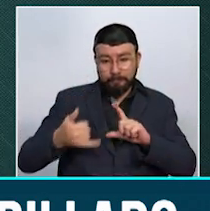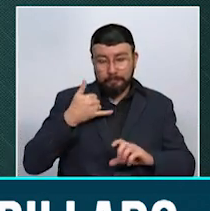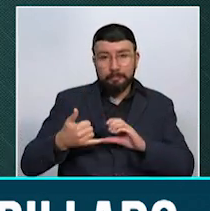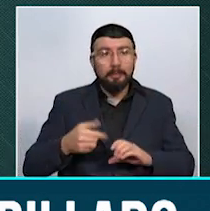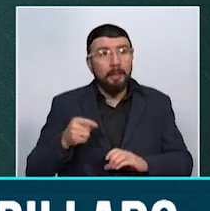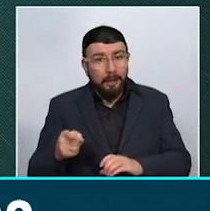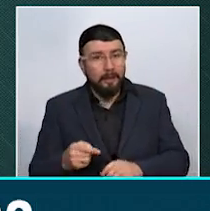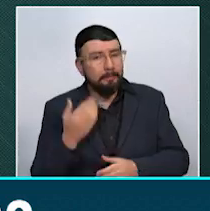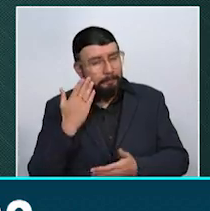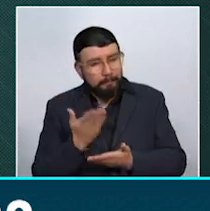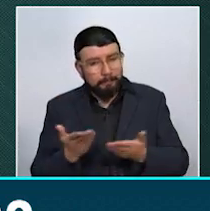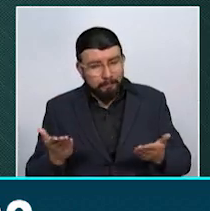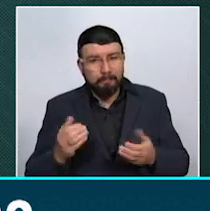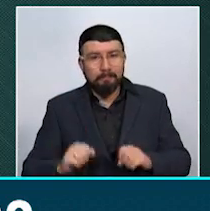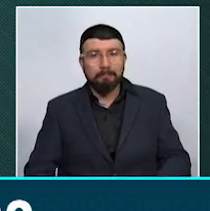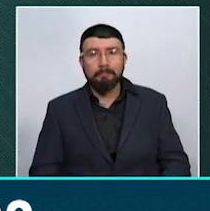nuestra línea de WhatsApp.